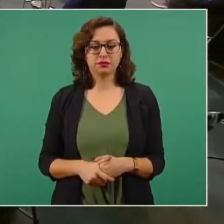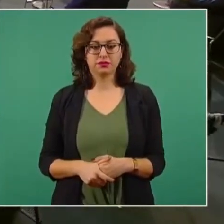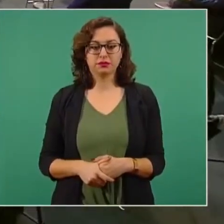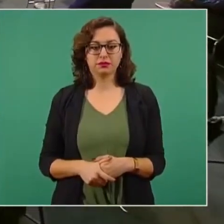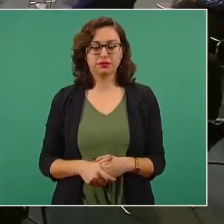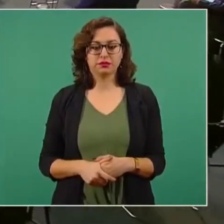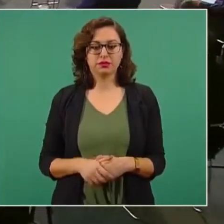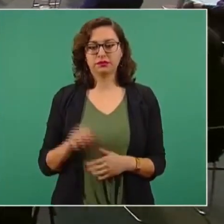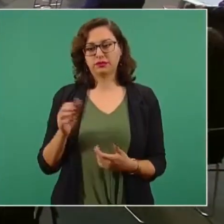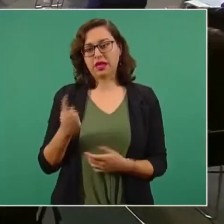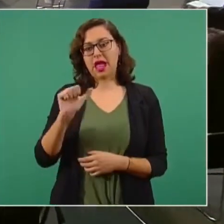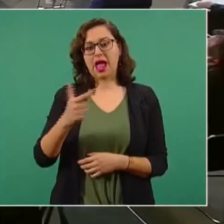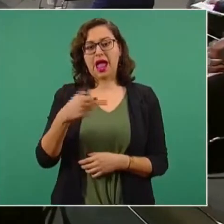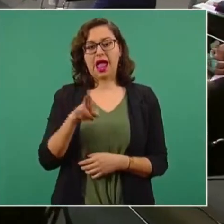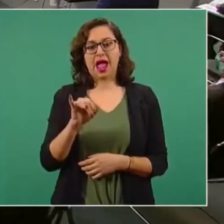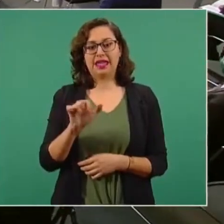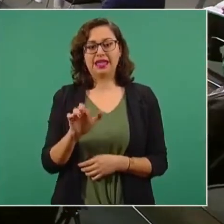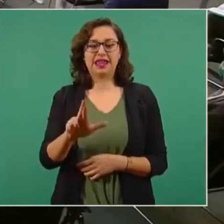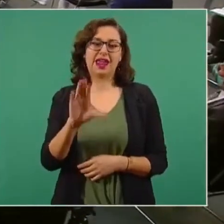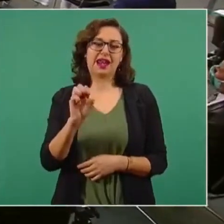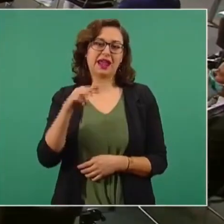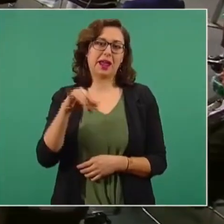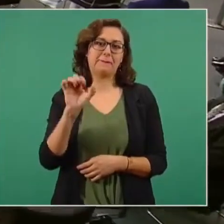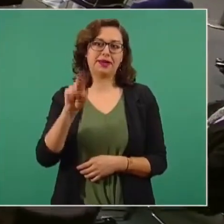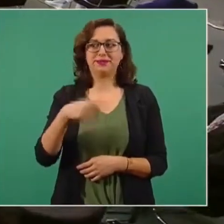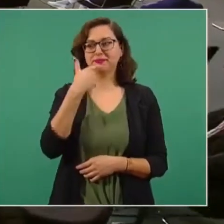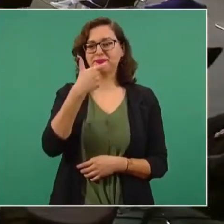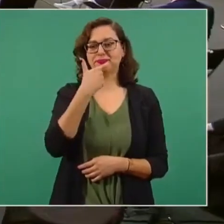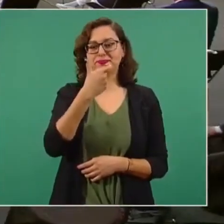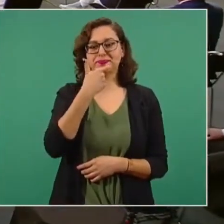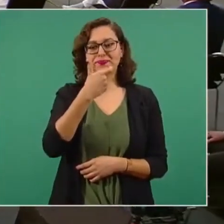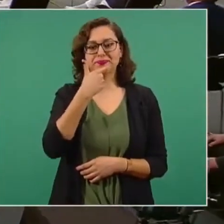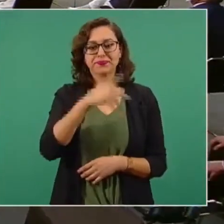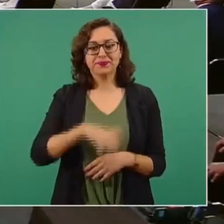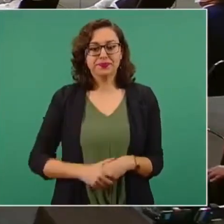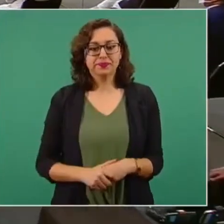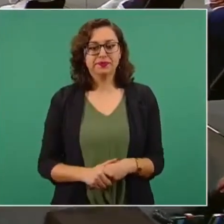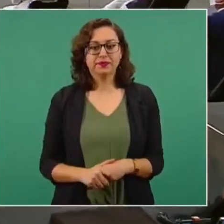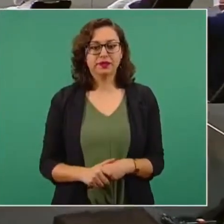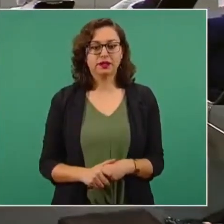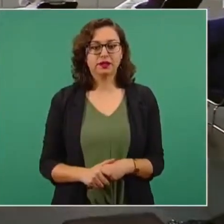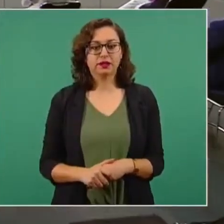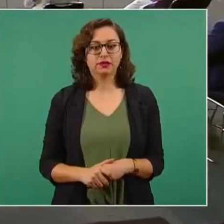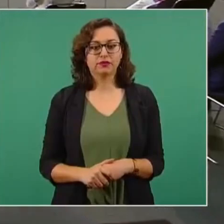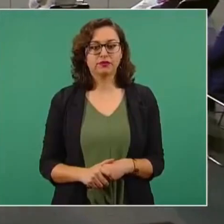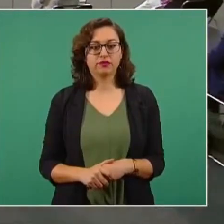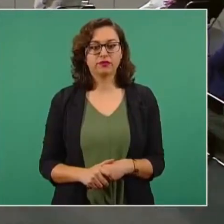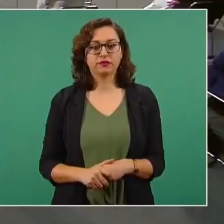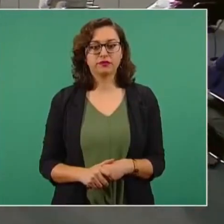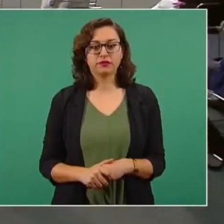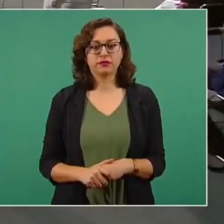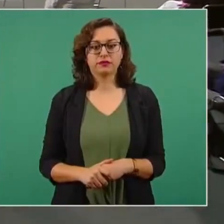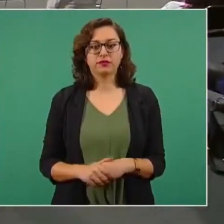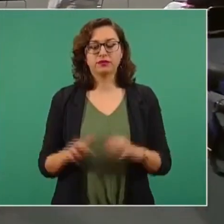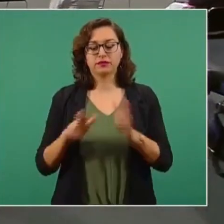Héctor Aguilar Camín, de la revista Nexo.